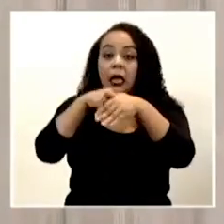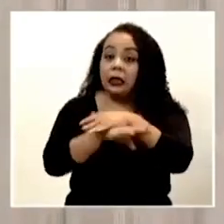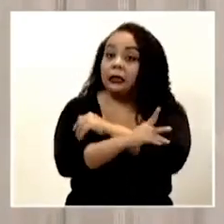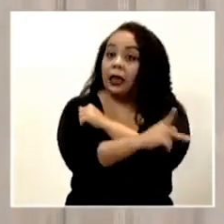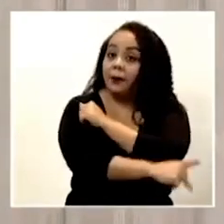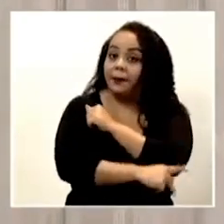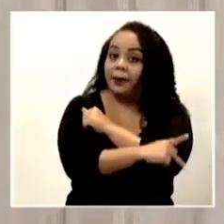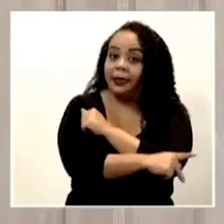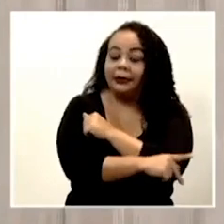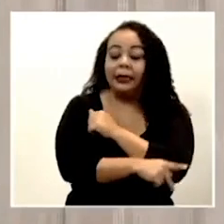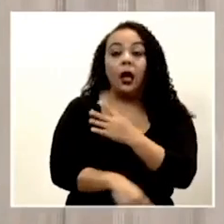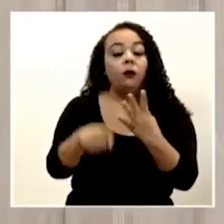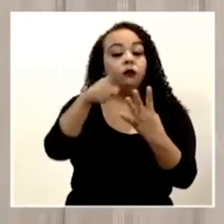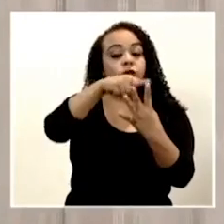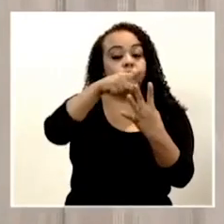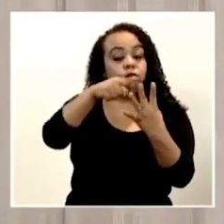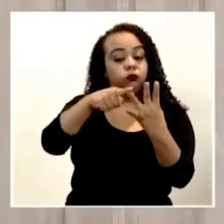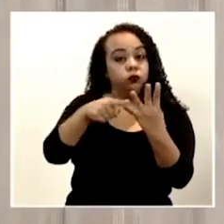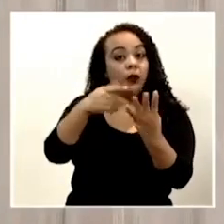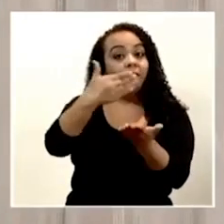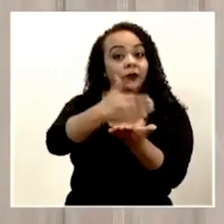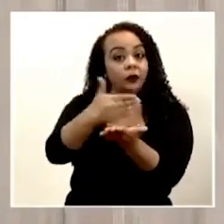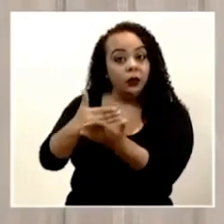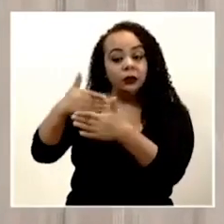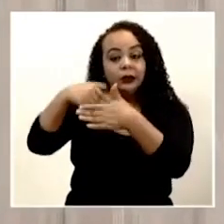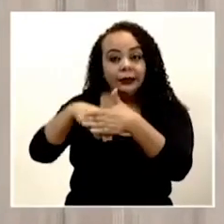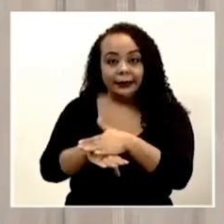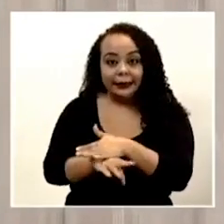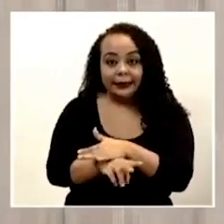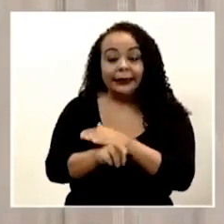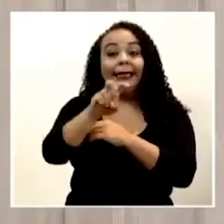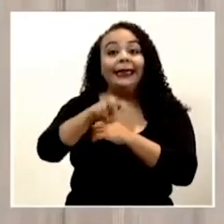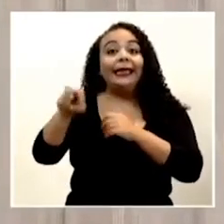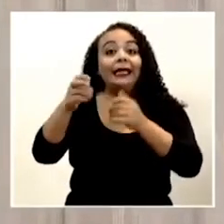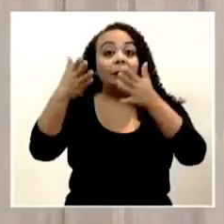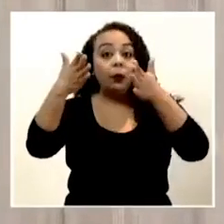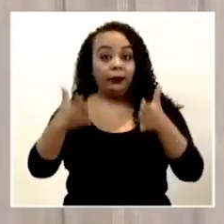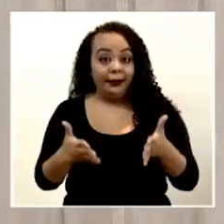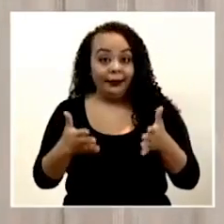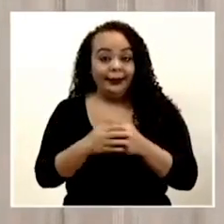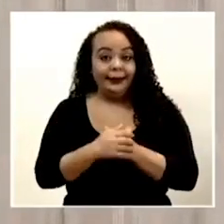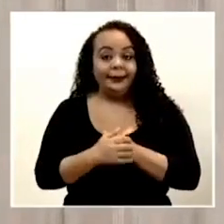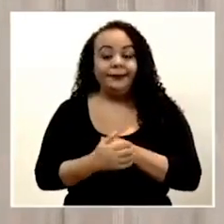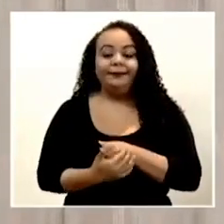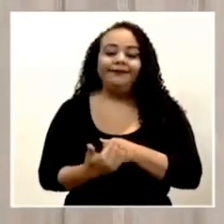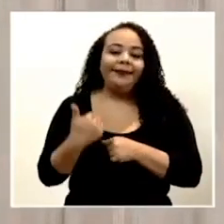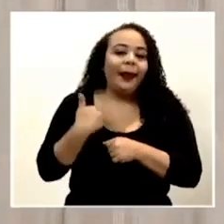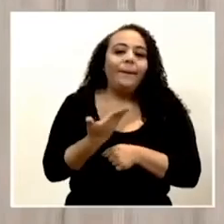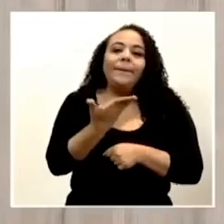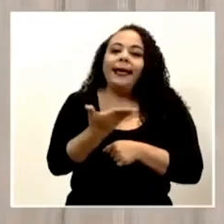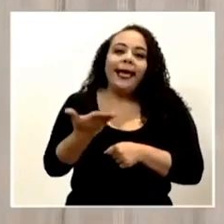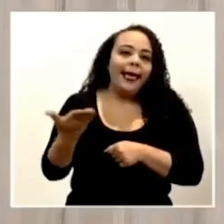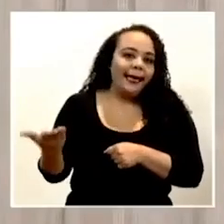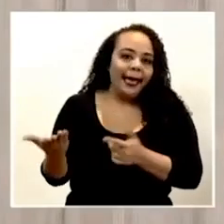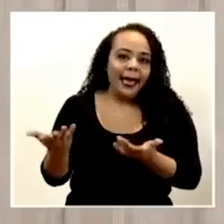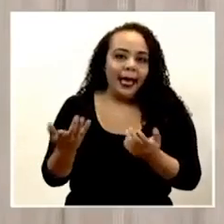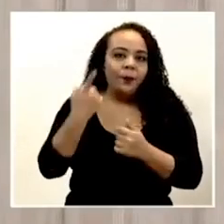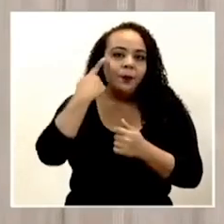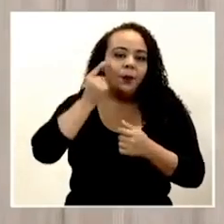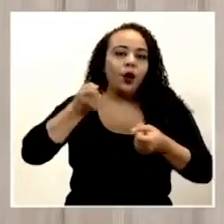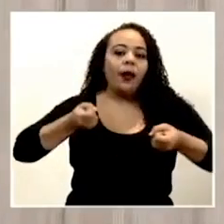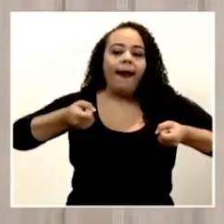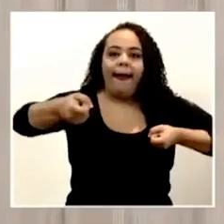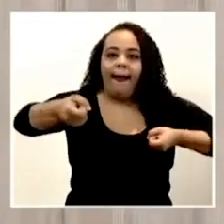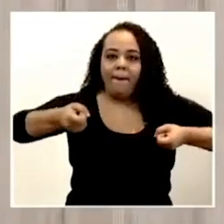es en cuatro puntos fronterizos donde ingresan transportistas que llevan mercadería por camión.